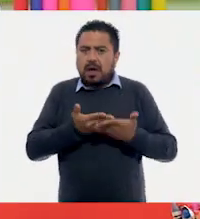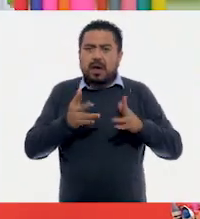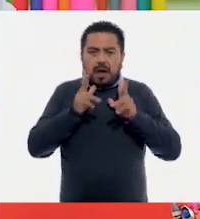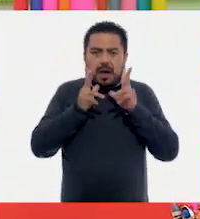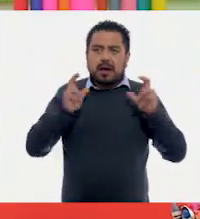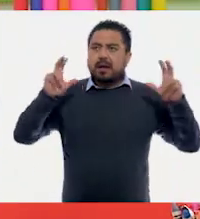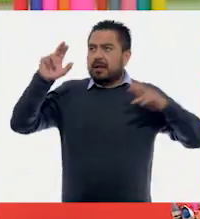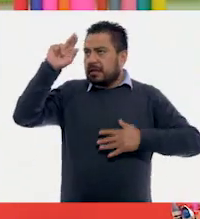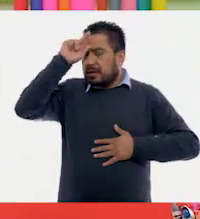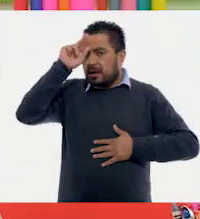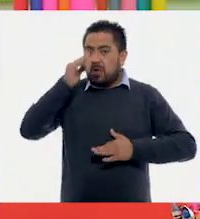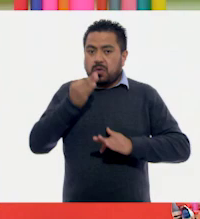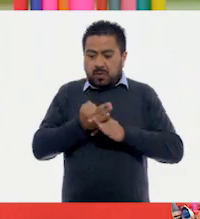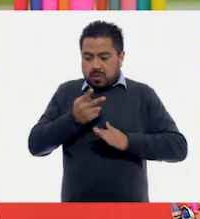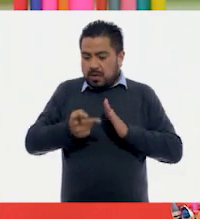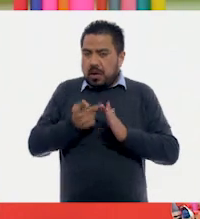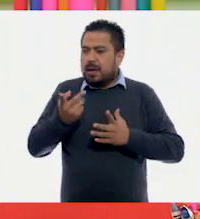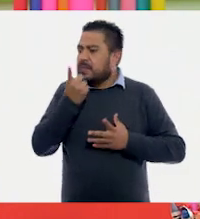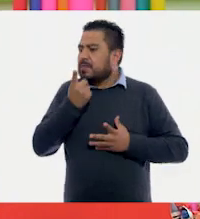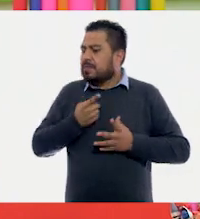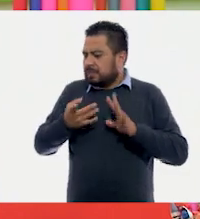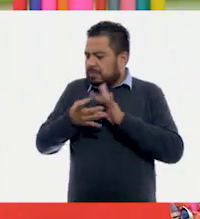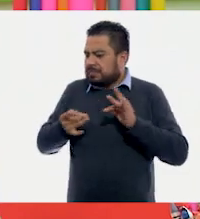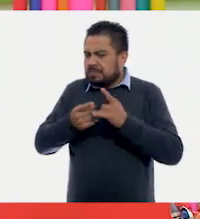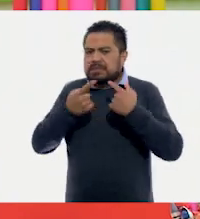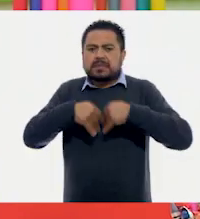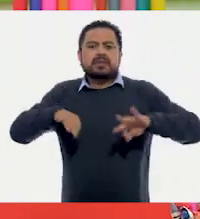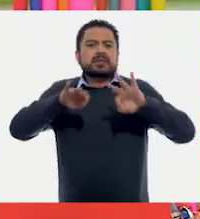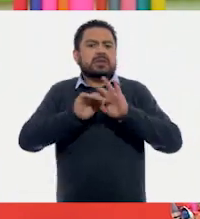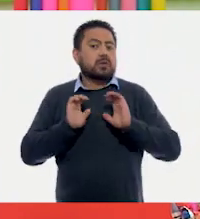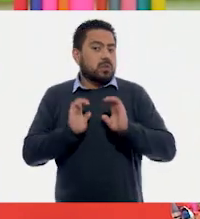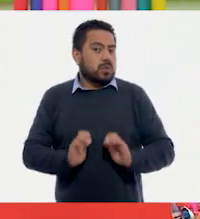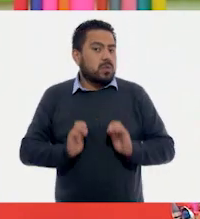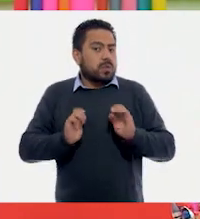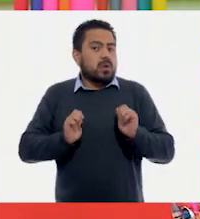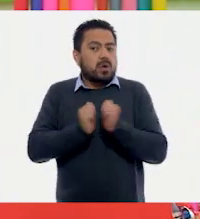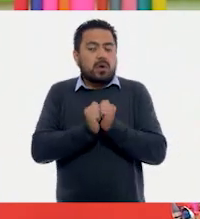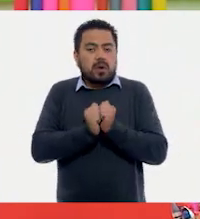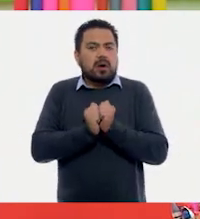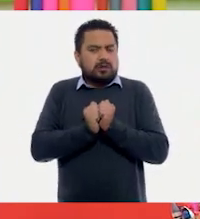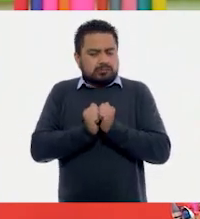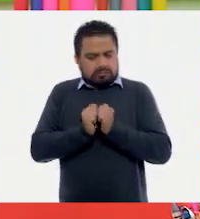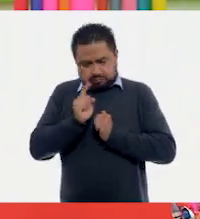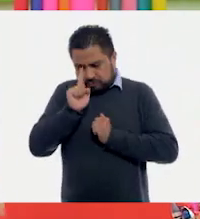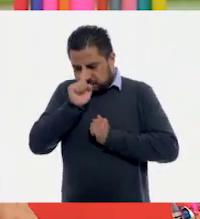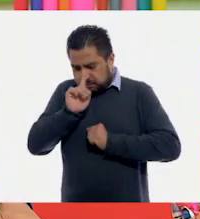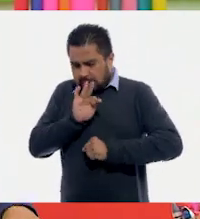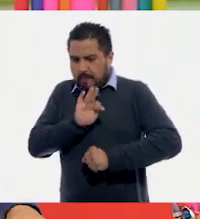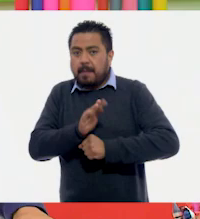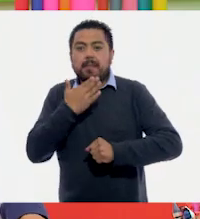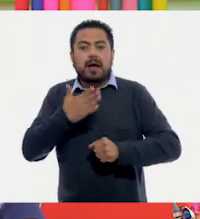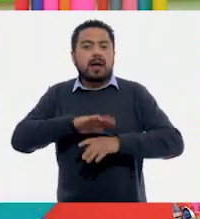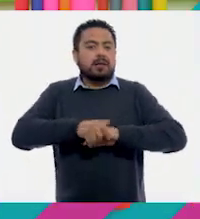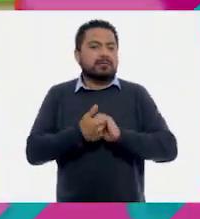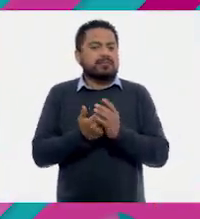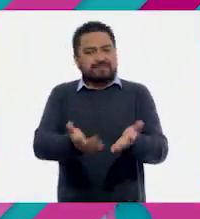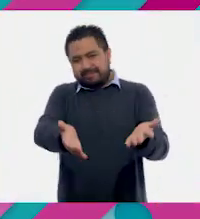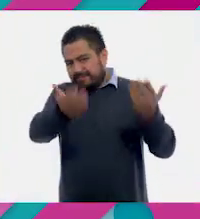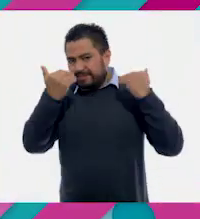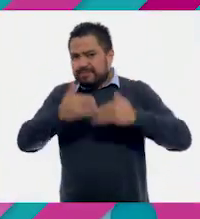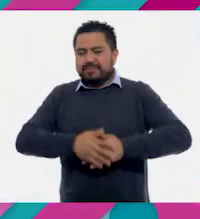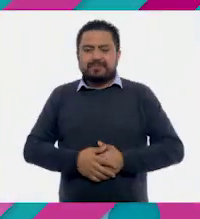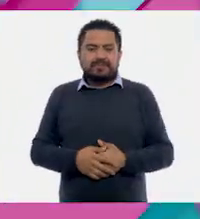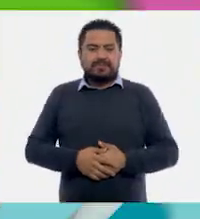Ajo Listo que una vez más nos hablará de la importancia de cuidarnos con algunas sabias recomendaciones? ¡Adelante, Ajo Listo!